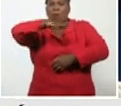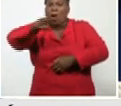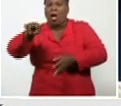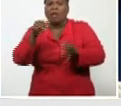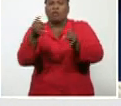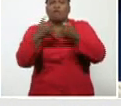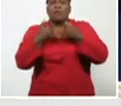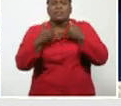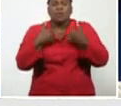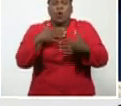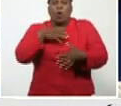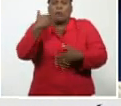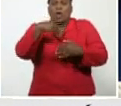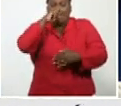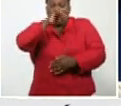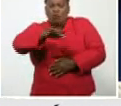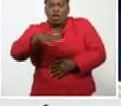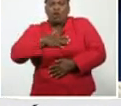sintomatología, en los niños,